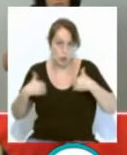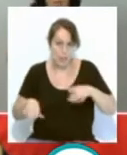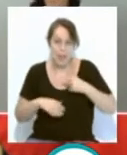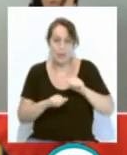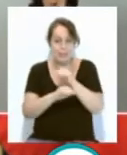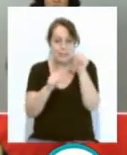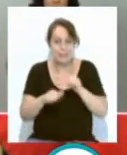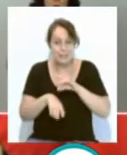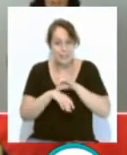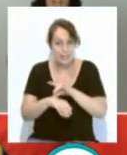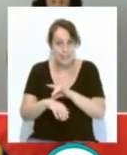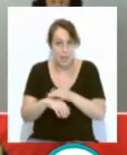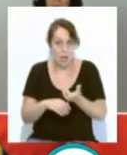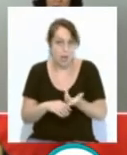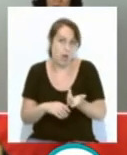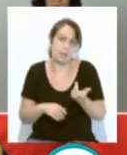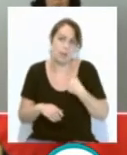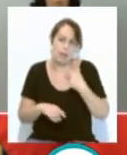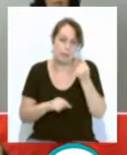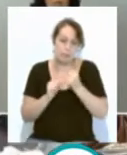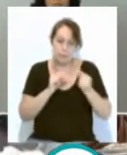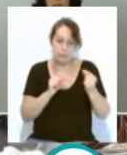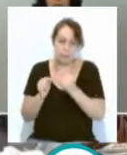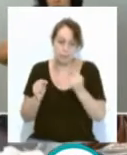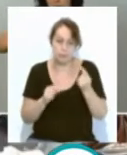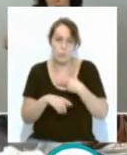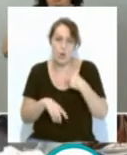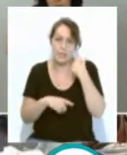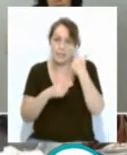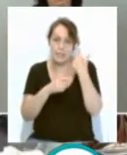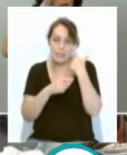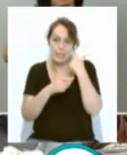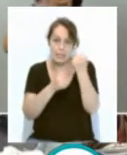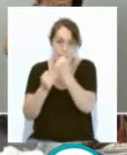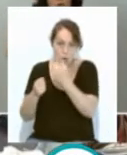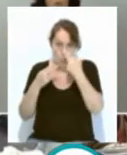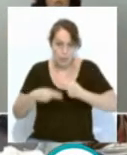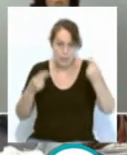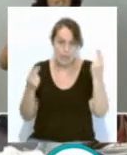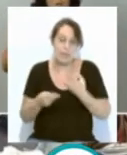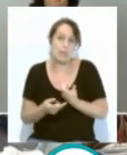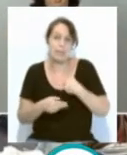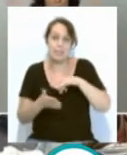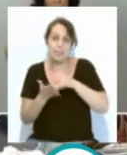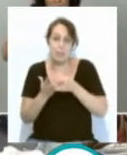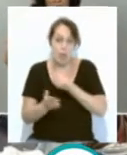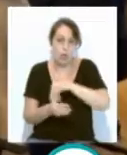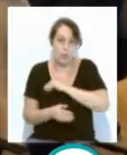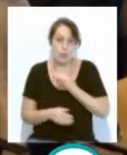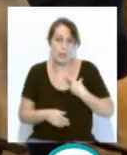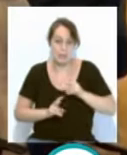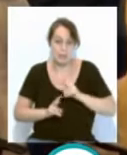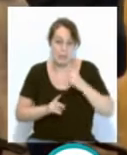la guía que fue discutida y validada por la Comisión de Salud Pública de la Interterritorial del Sistema Nacional de Salud y que es un documento vivo.